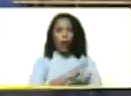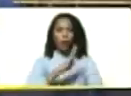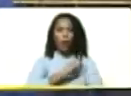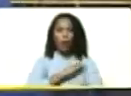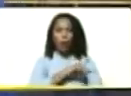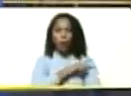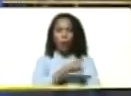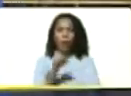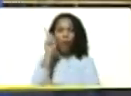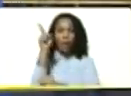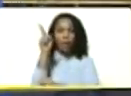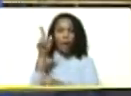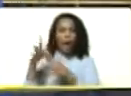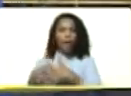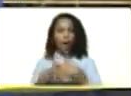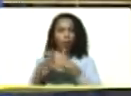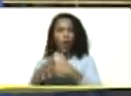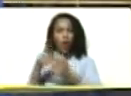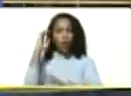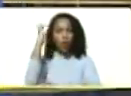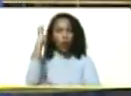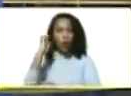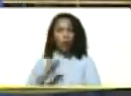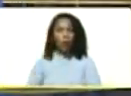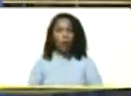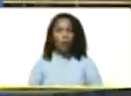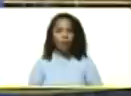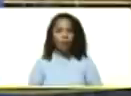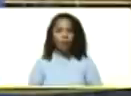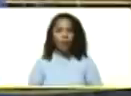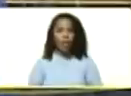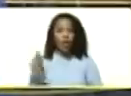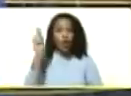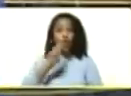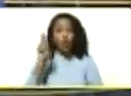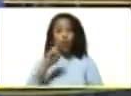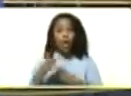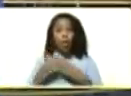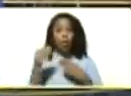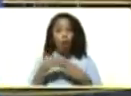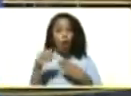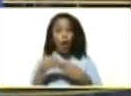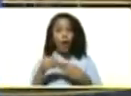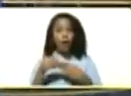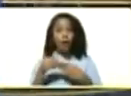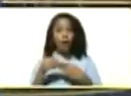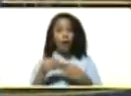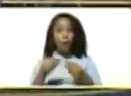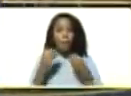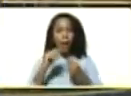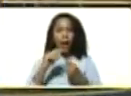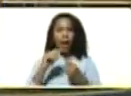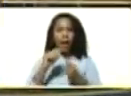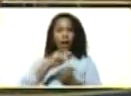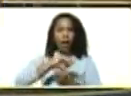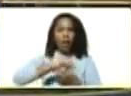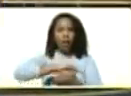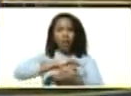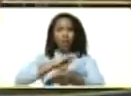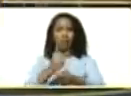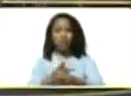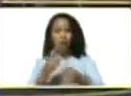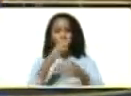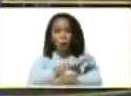que mandan en Estados Unidos y en Europa. Y utilizan el dólar para torcerle los brazos al mundo.